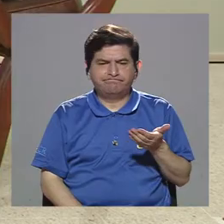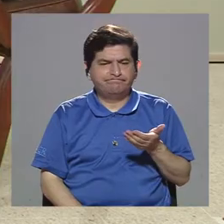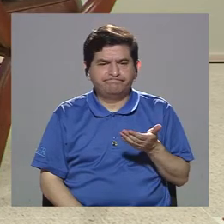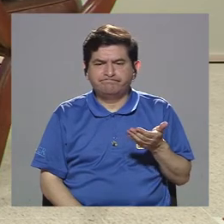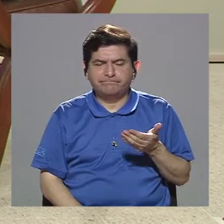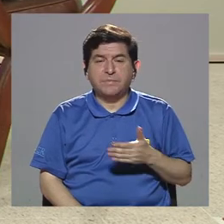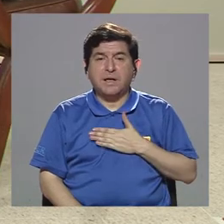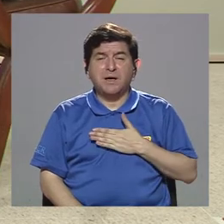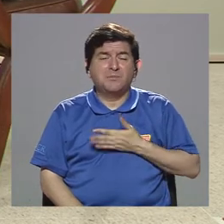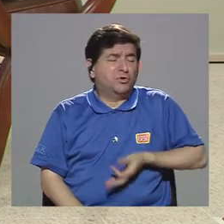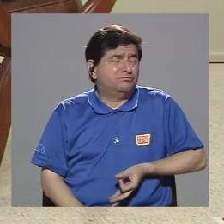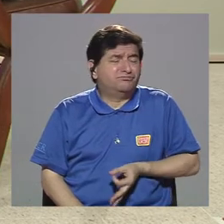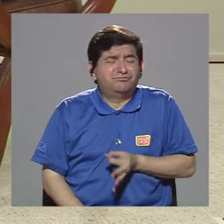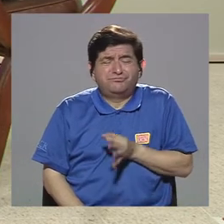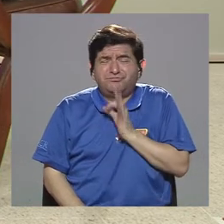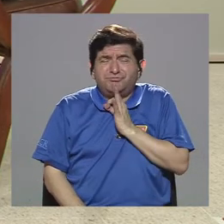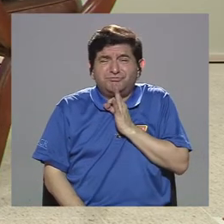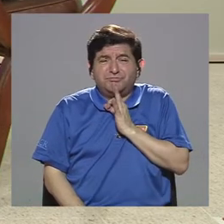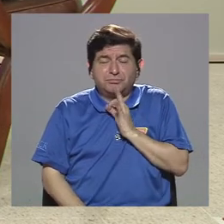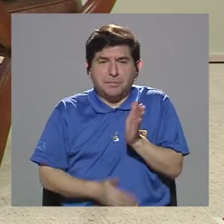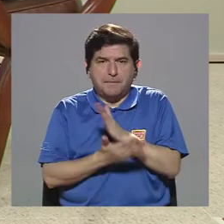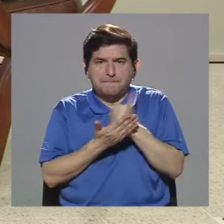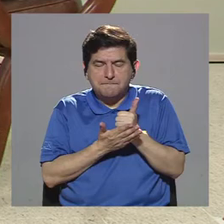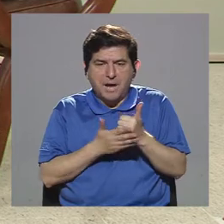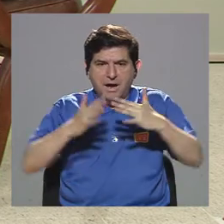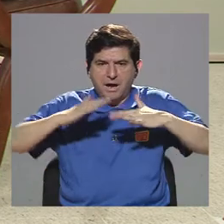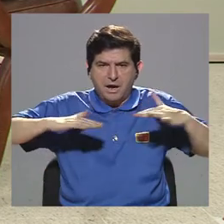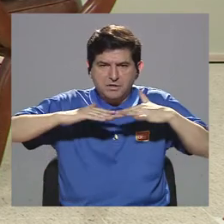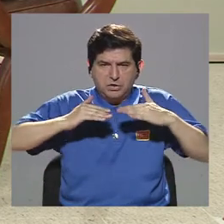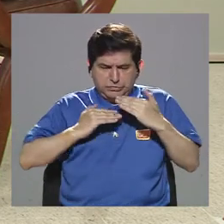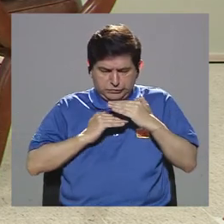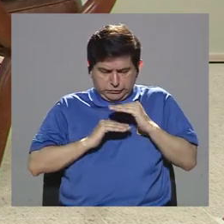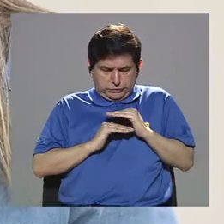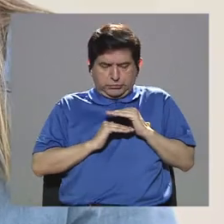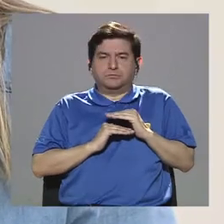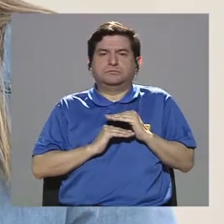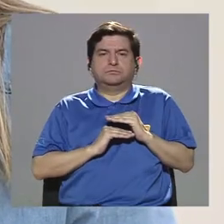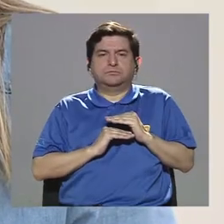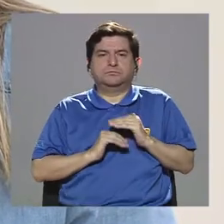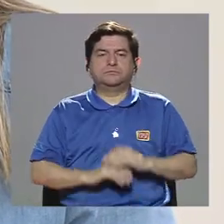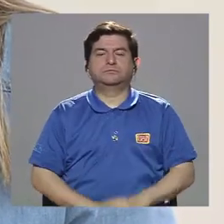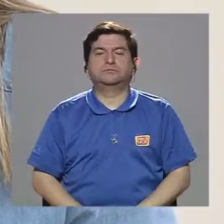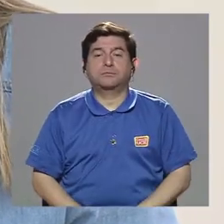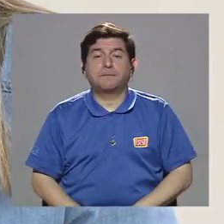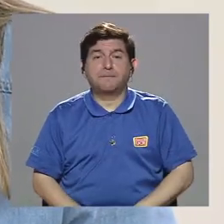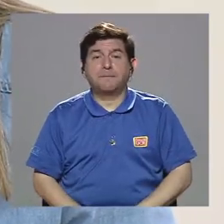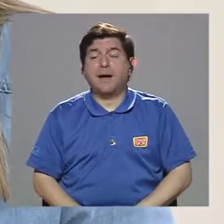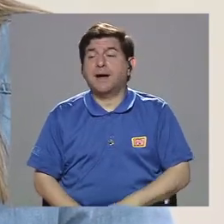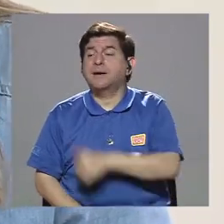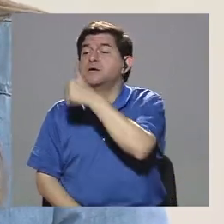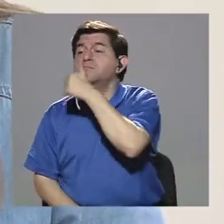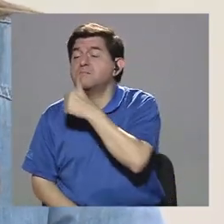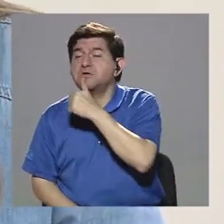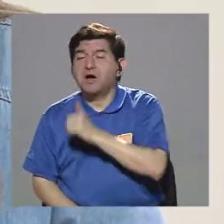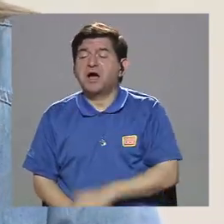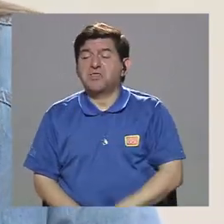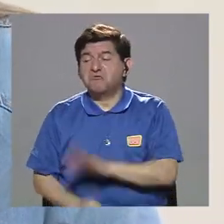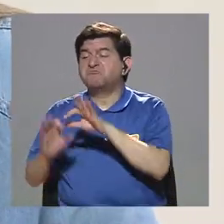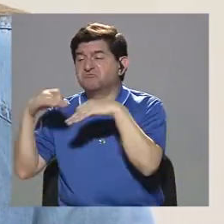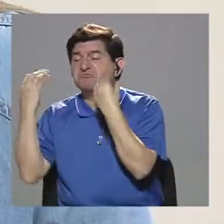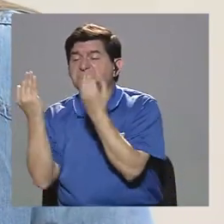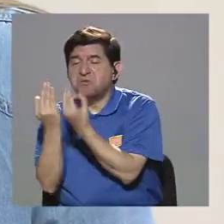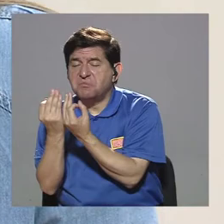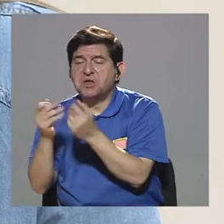mis frustraciones es parte de un espacio muy reducido. Lo privado pertenece a lo familiar o a las personas